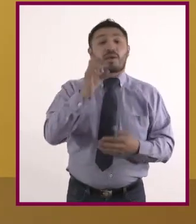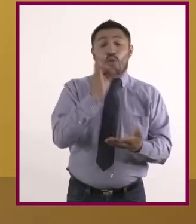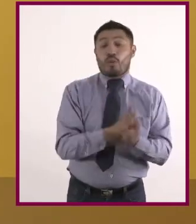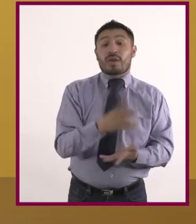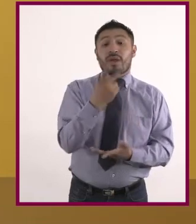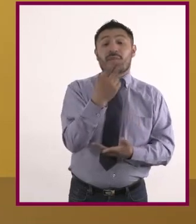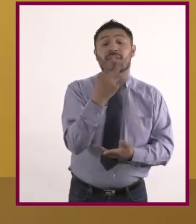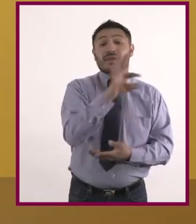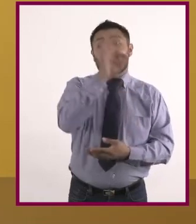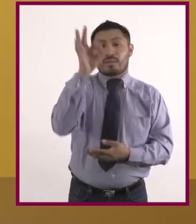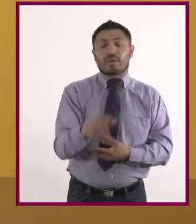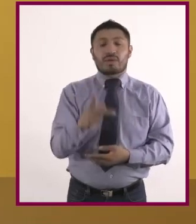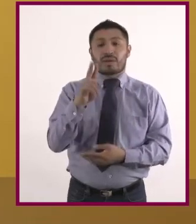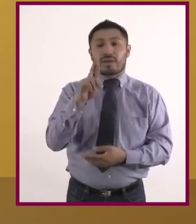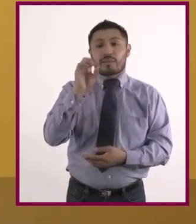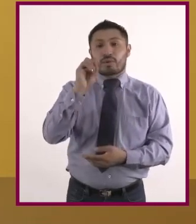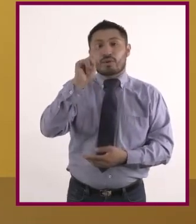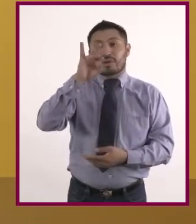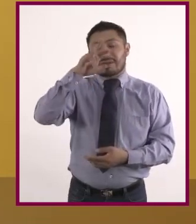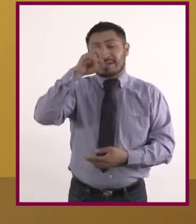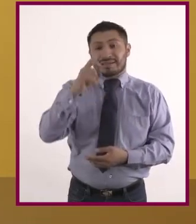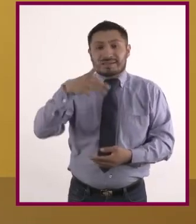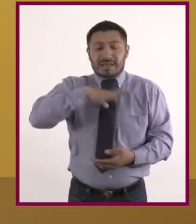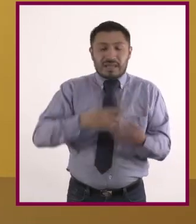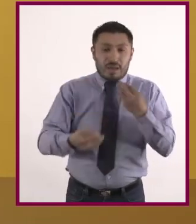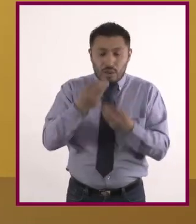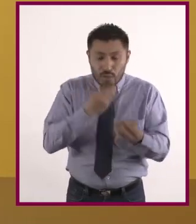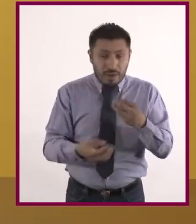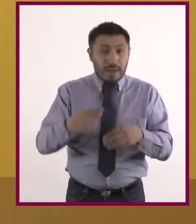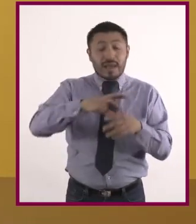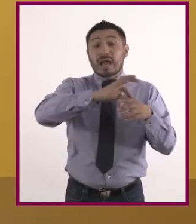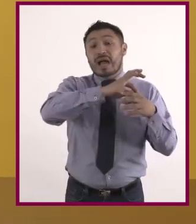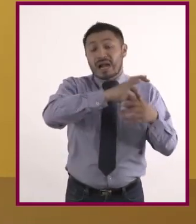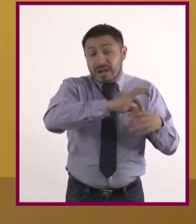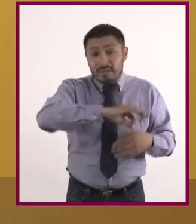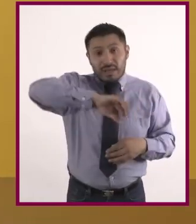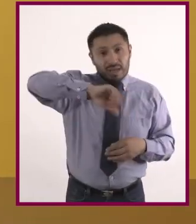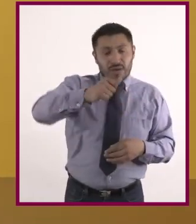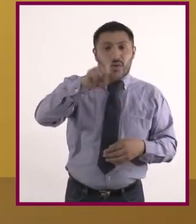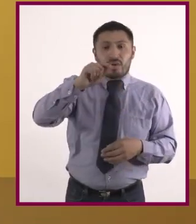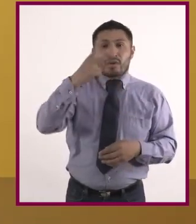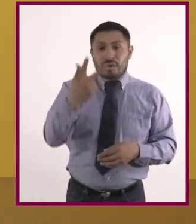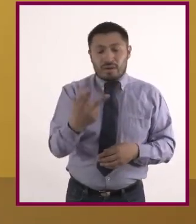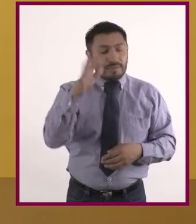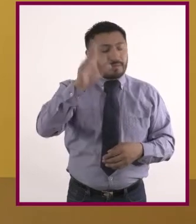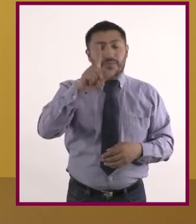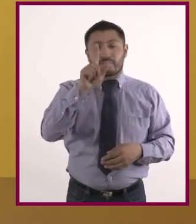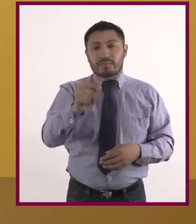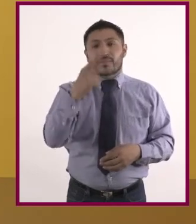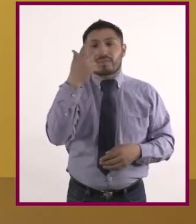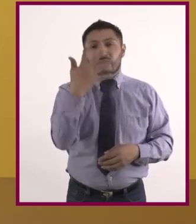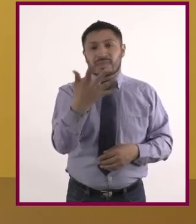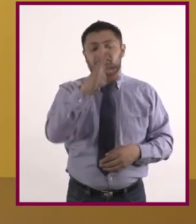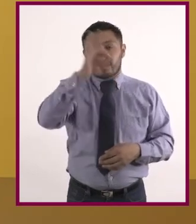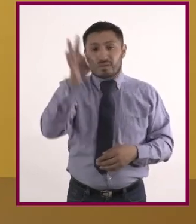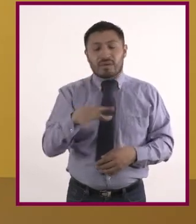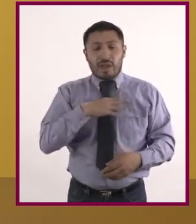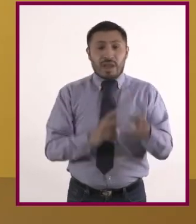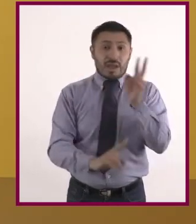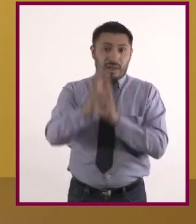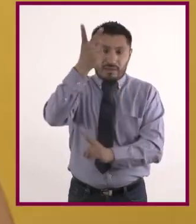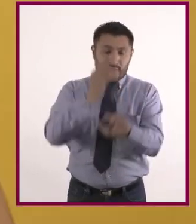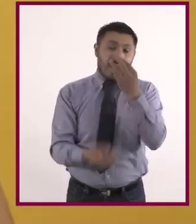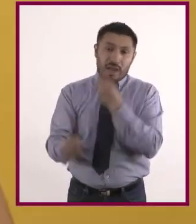25% de las proteínas que consumamos provengan de origen animal y que el otro 75% provengan directamente de las fuentes